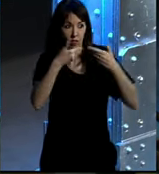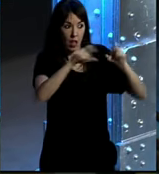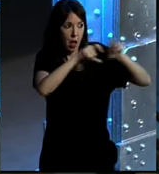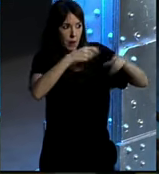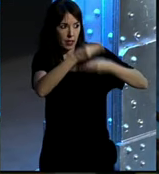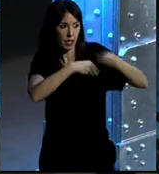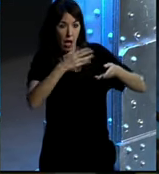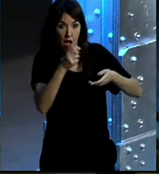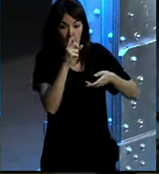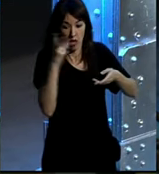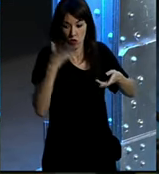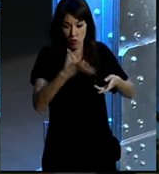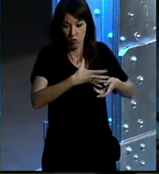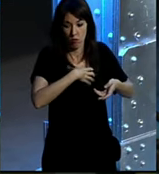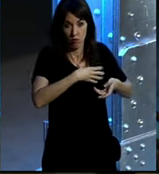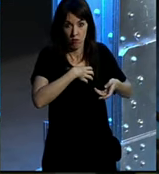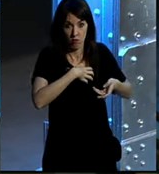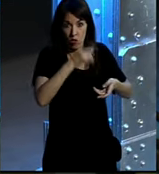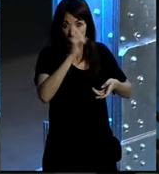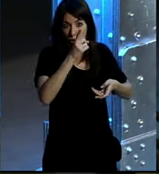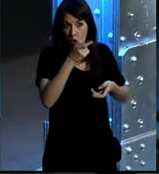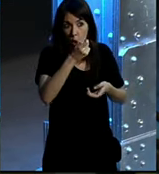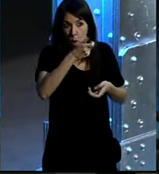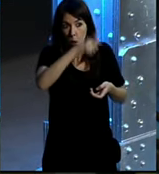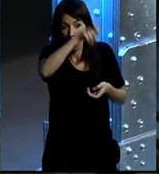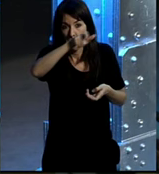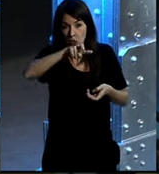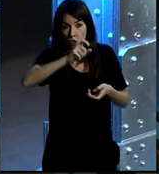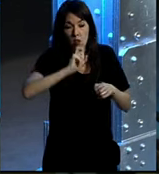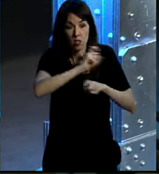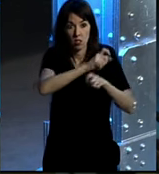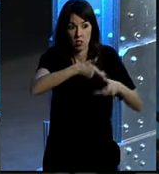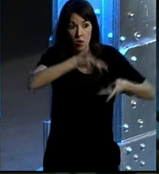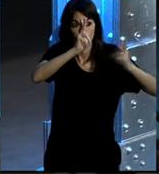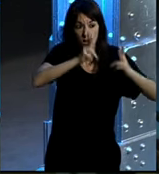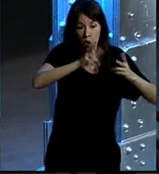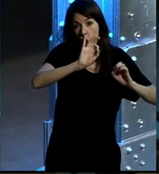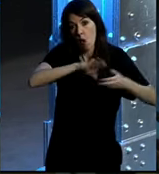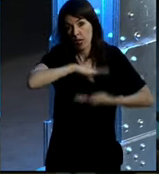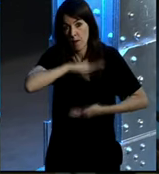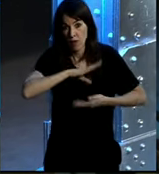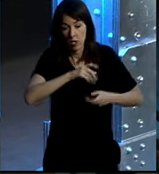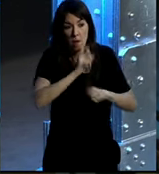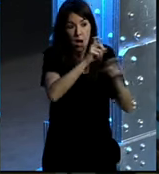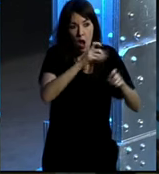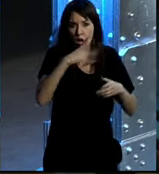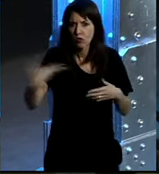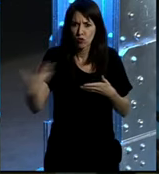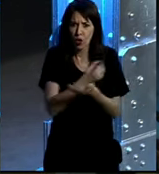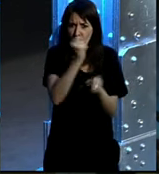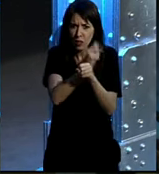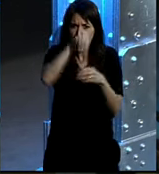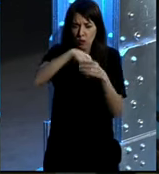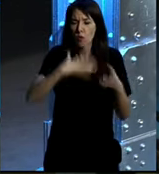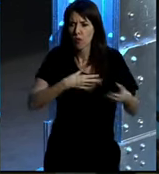mensajes que hasta hace unos pocos años, solo unos pocos estaban autorizados, estaban capacitados para transmitir. Ese es el